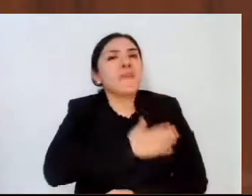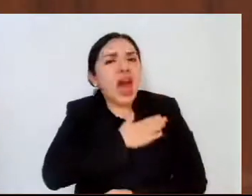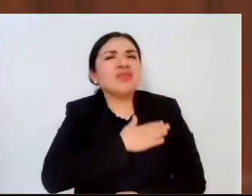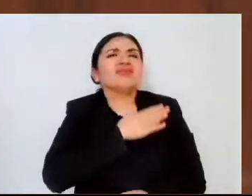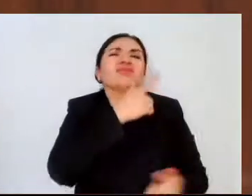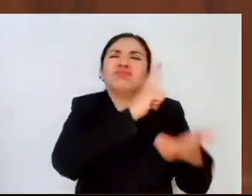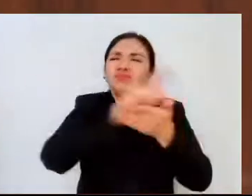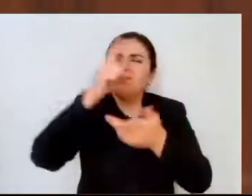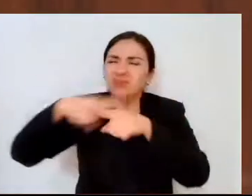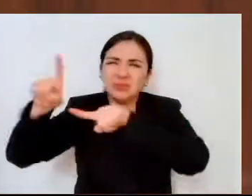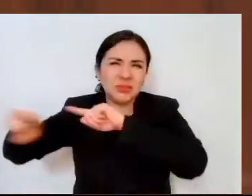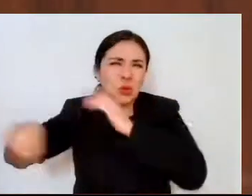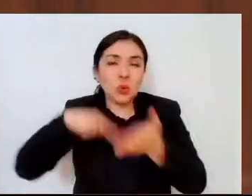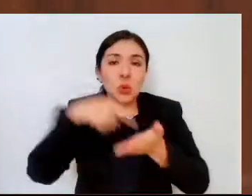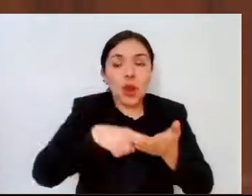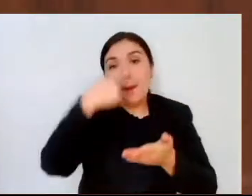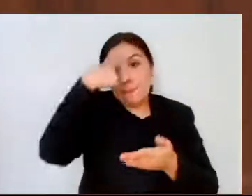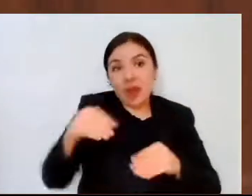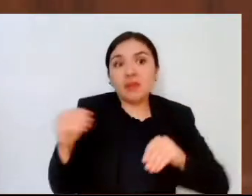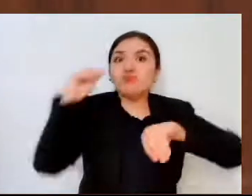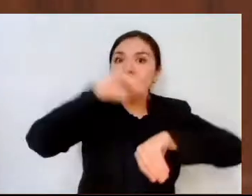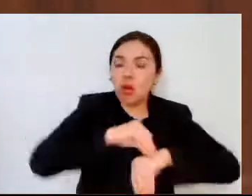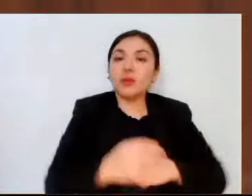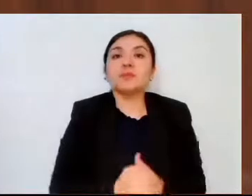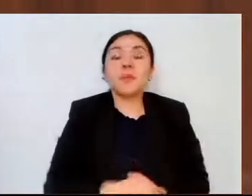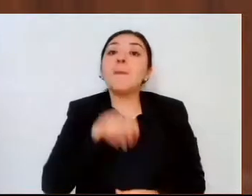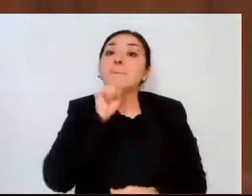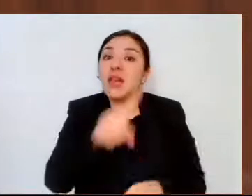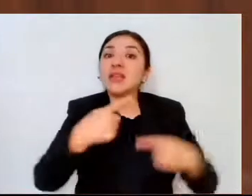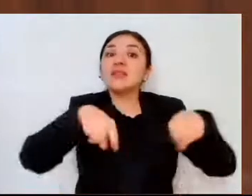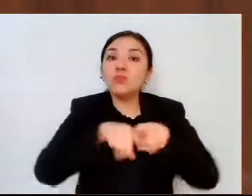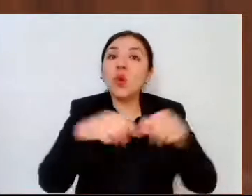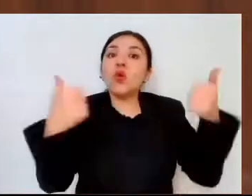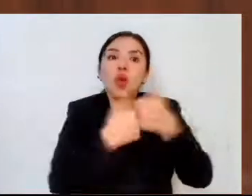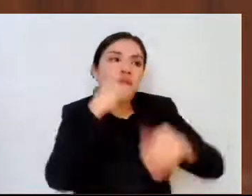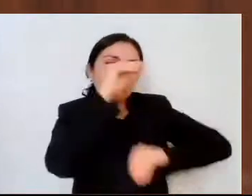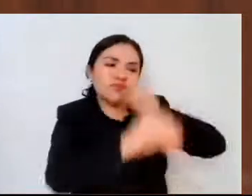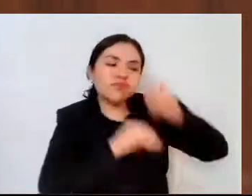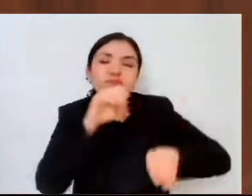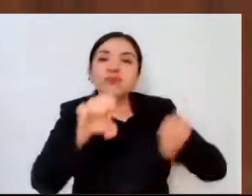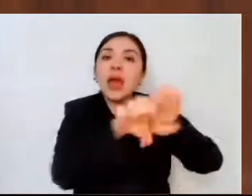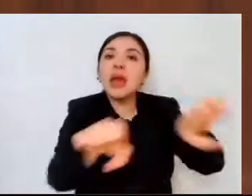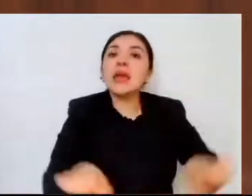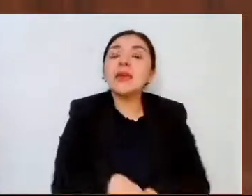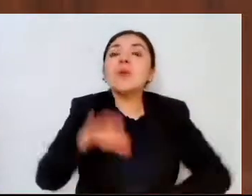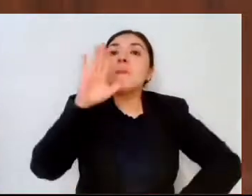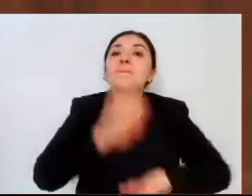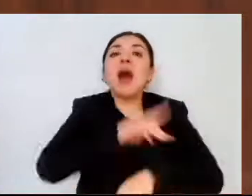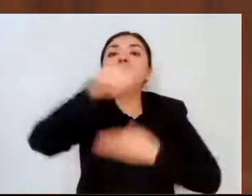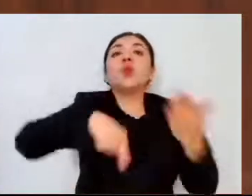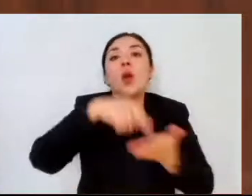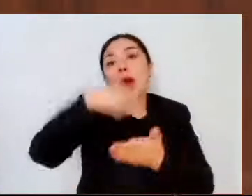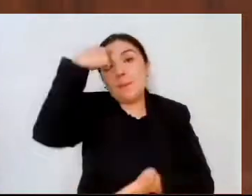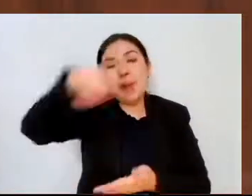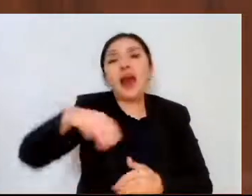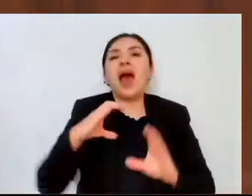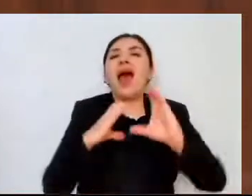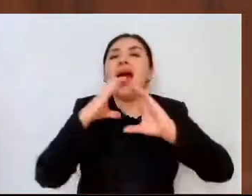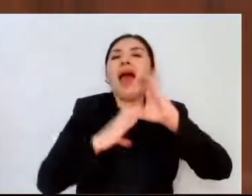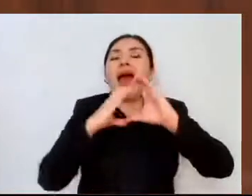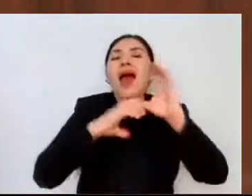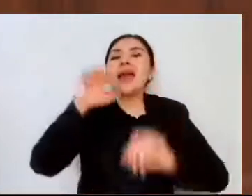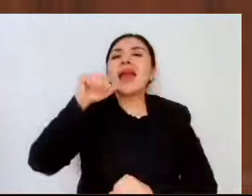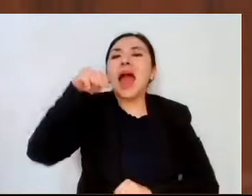otros anexos. Asimismo, mejoramos y equipamos la mayoría de los centros de atención múltiple CAMS.